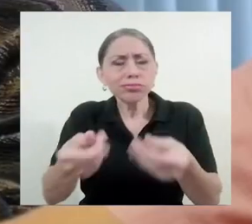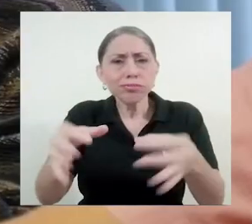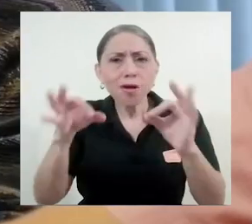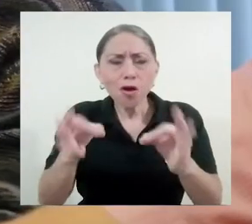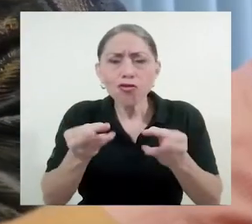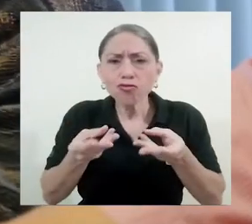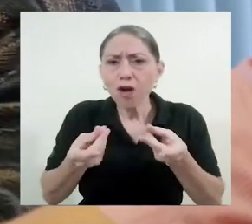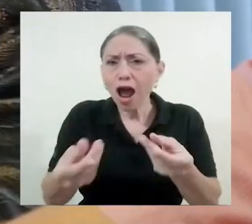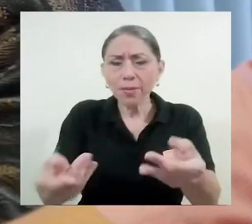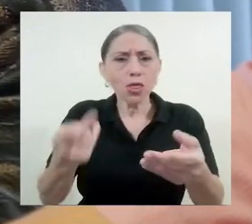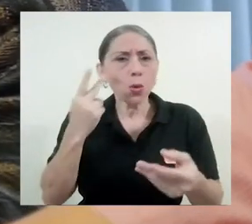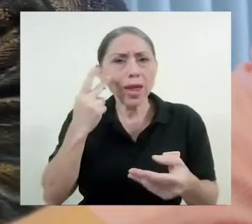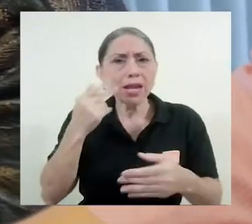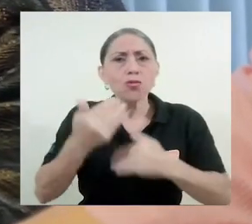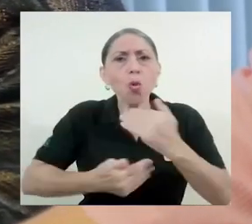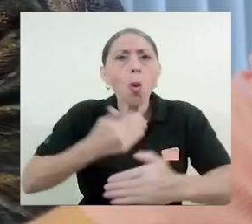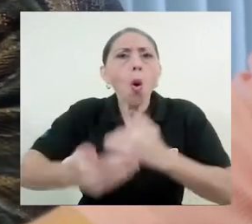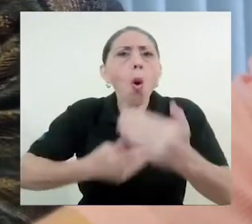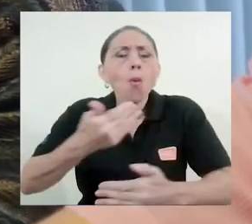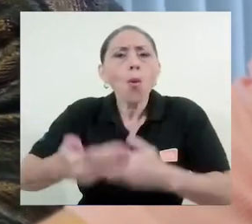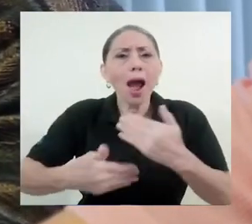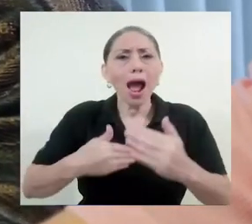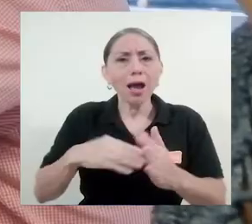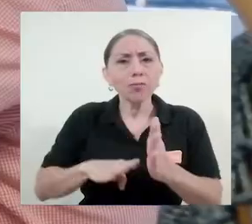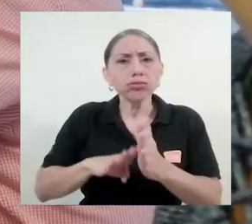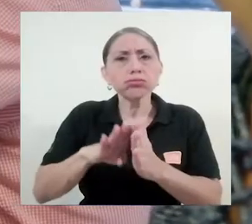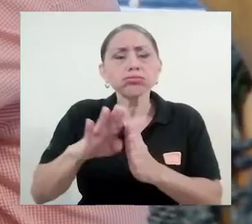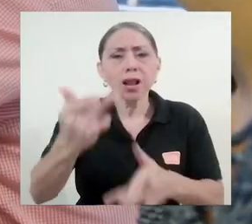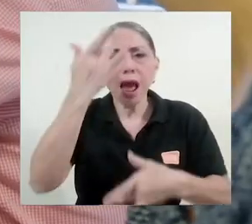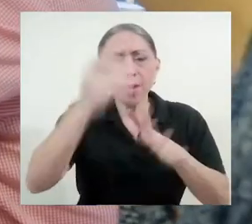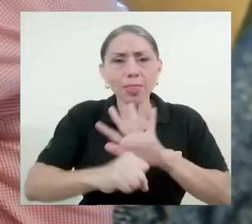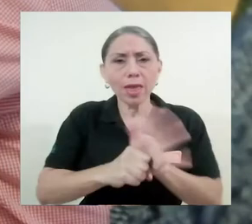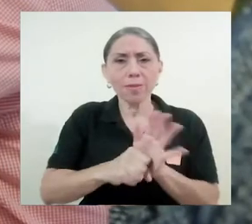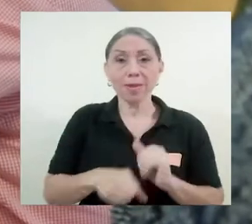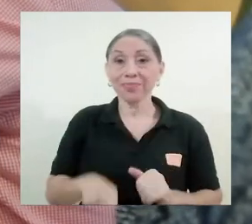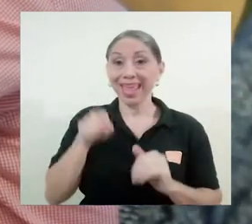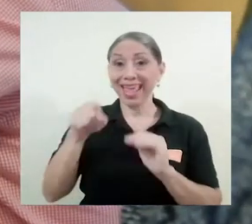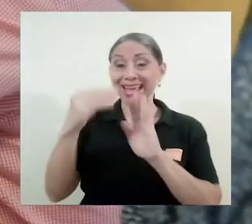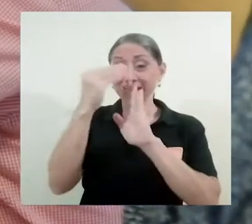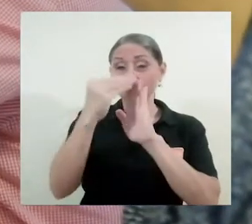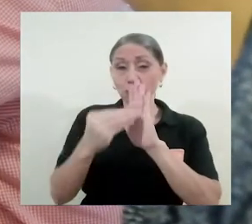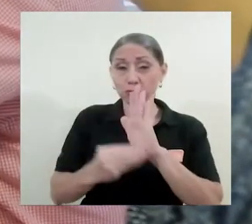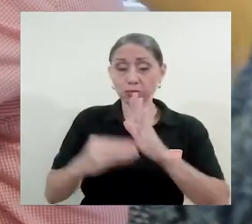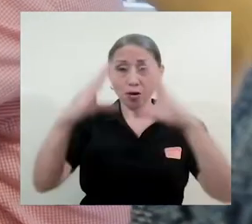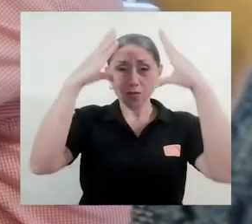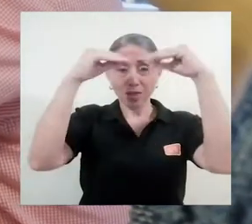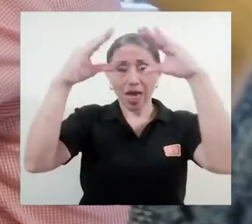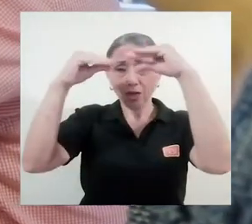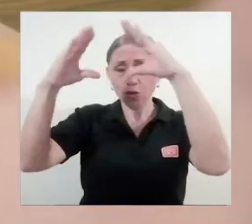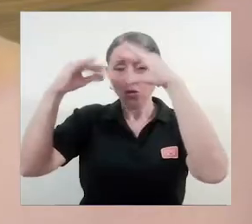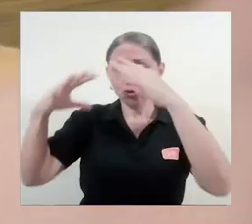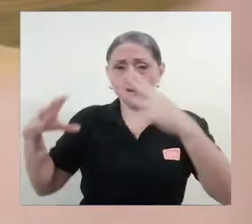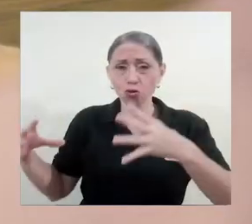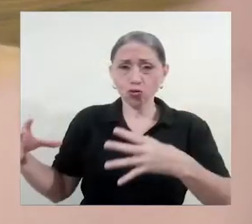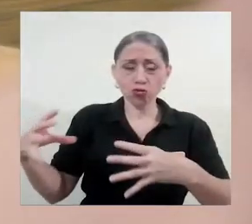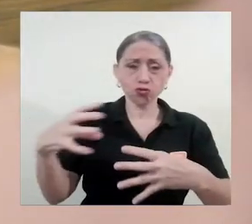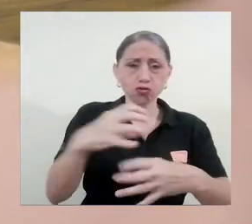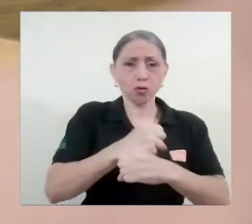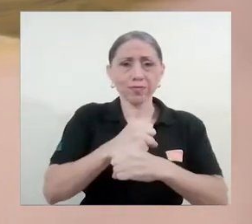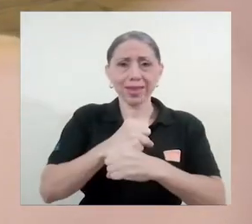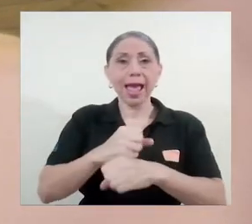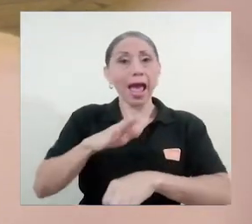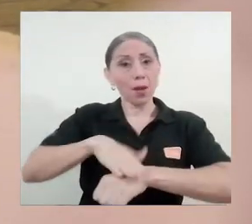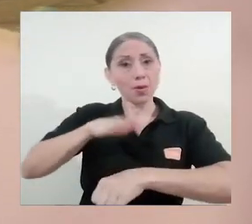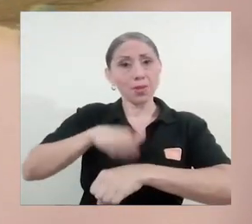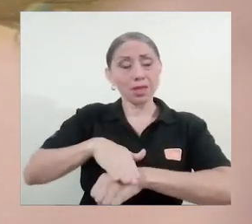rápida lo que es la evolución de la pandemia. Ese registro de datos le ha permitido a los investigadores del